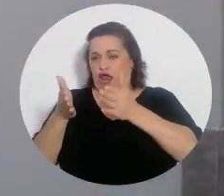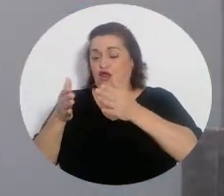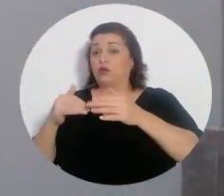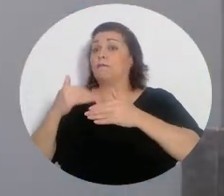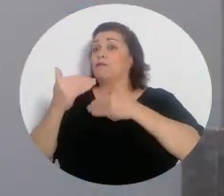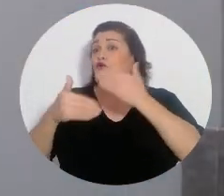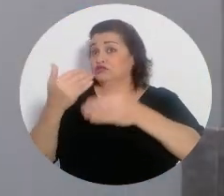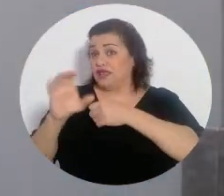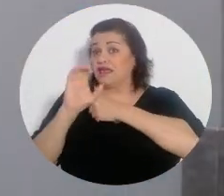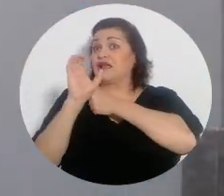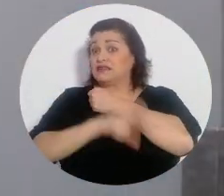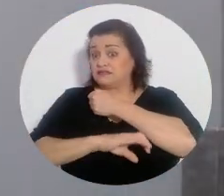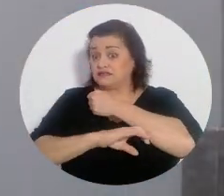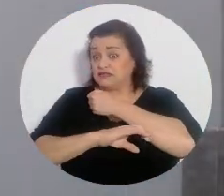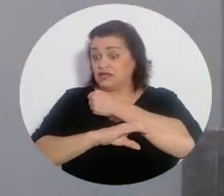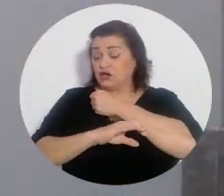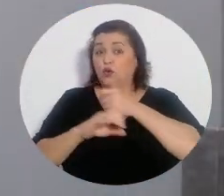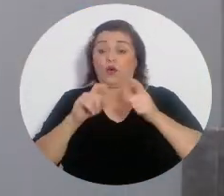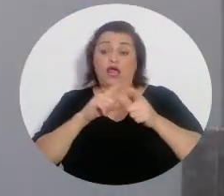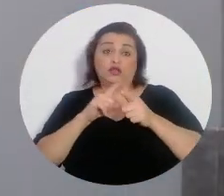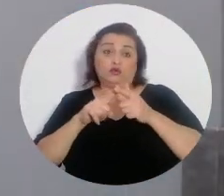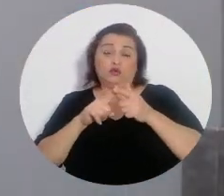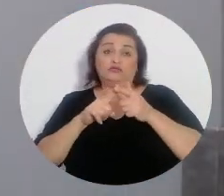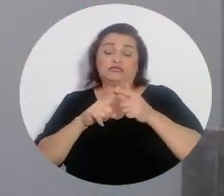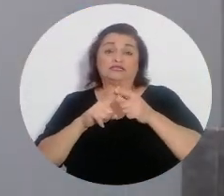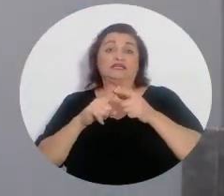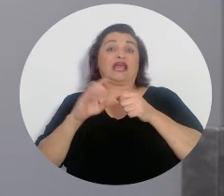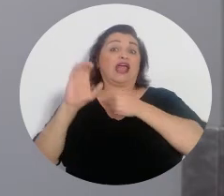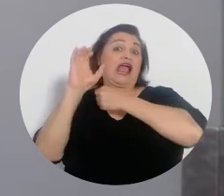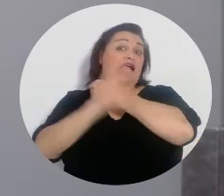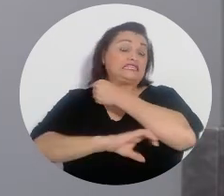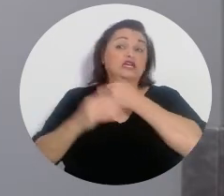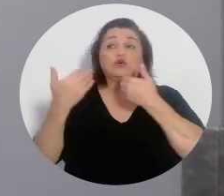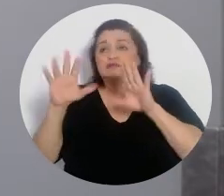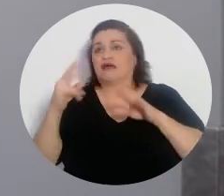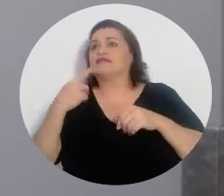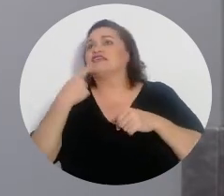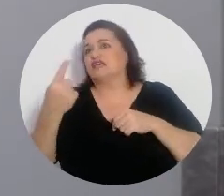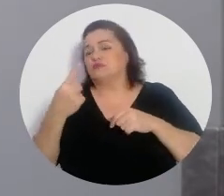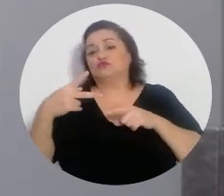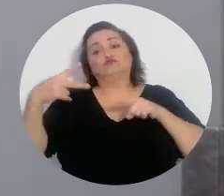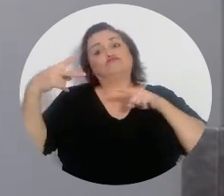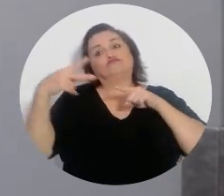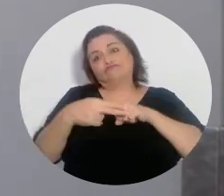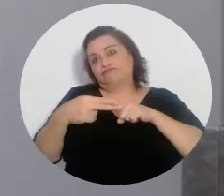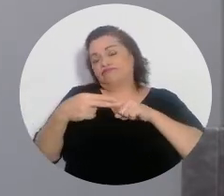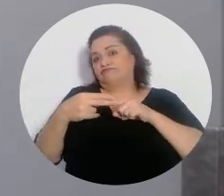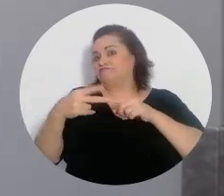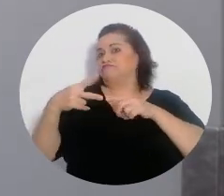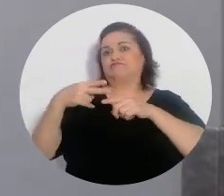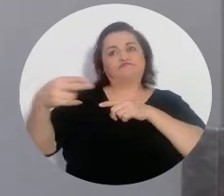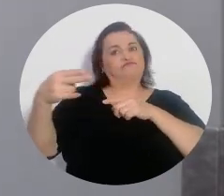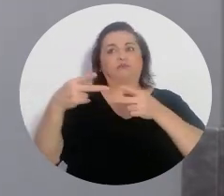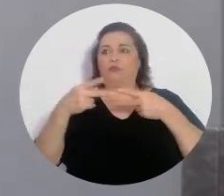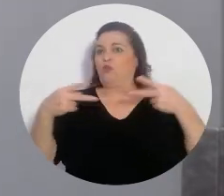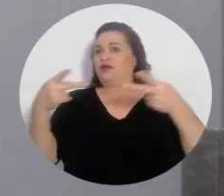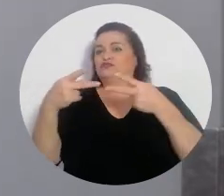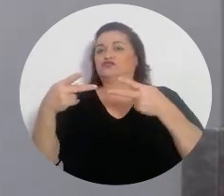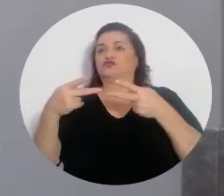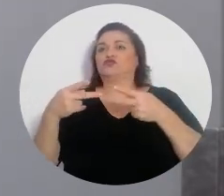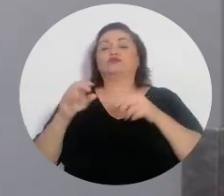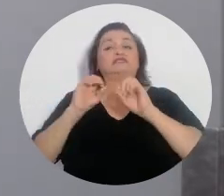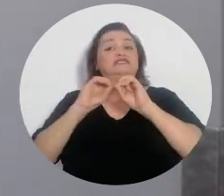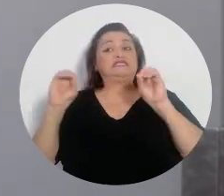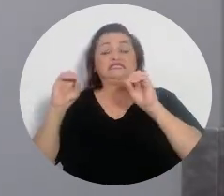Si es procedente sancionarlo, pues la penalidad, ya la hemos mencionado, está en la Constitución, en la destitución inmediata del